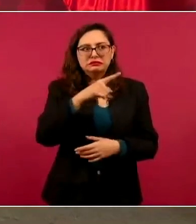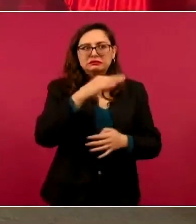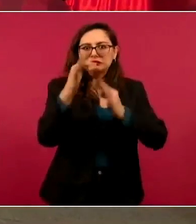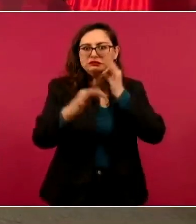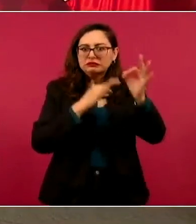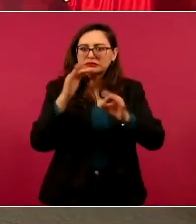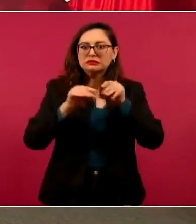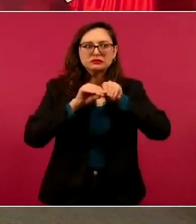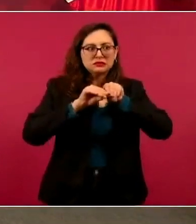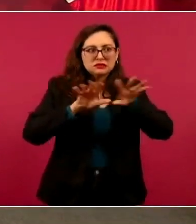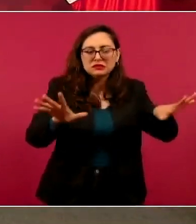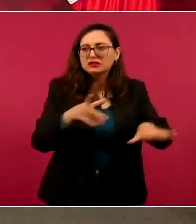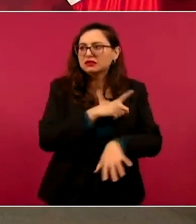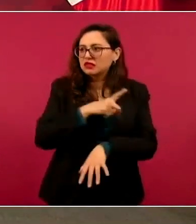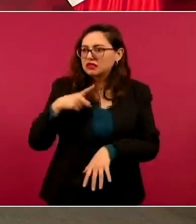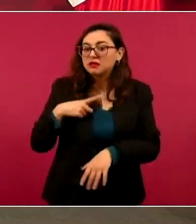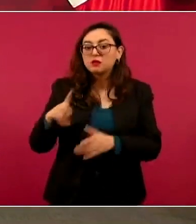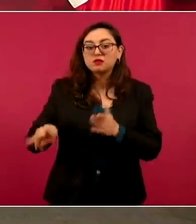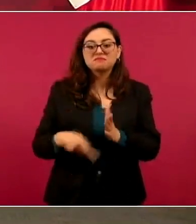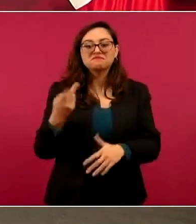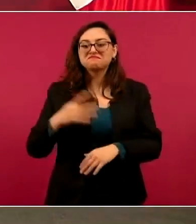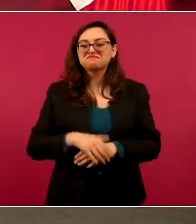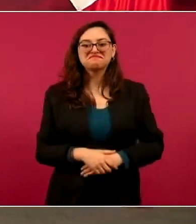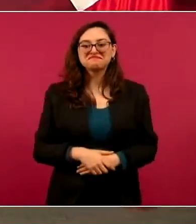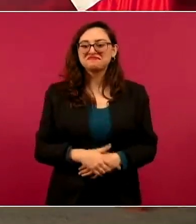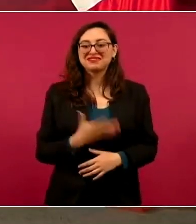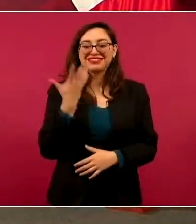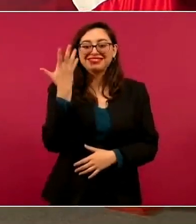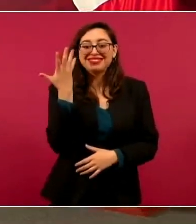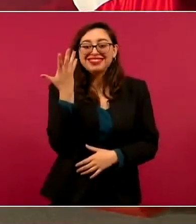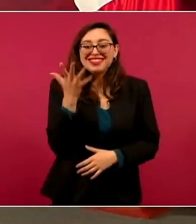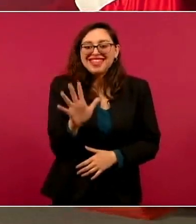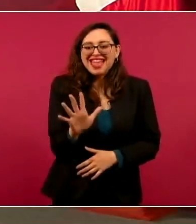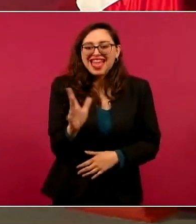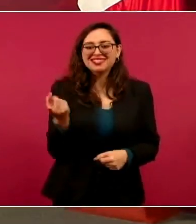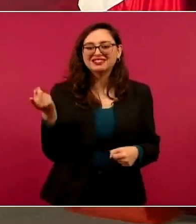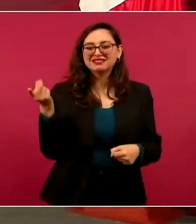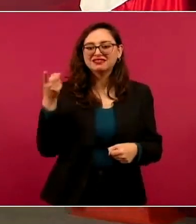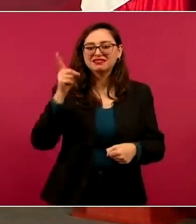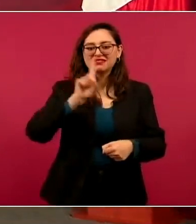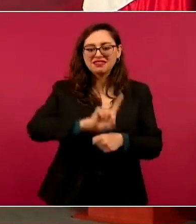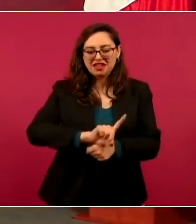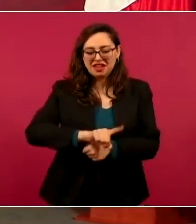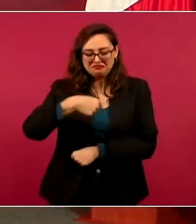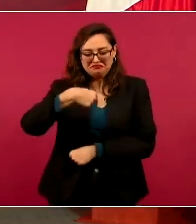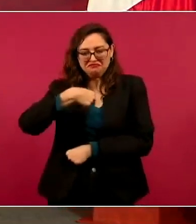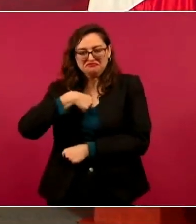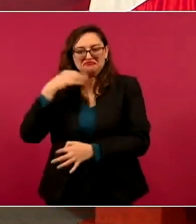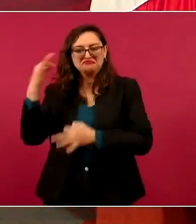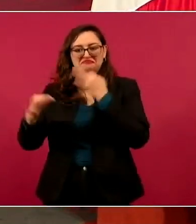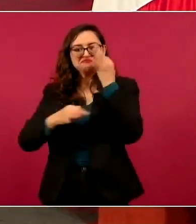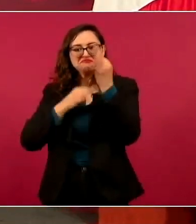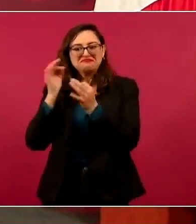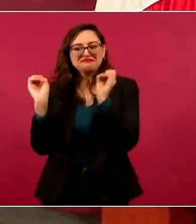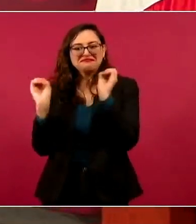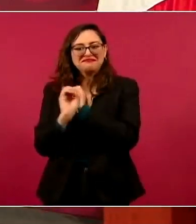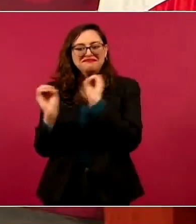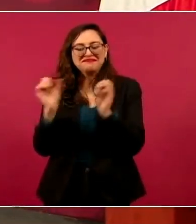pasaron como 10 días. Imagínense ustedes lo que esto